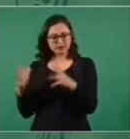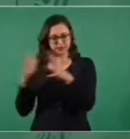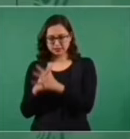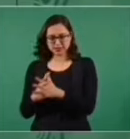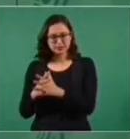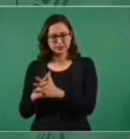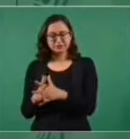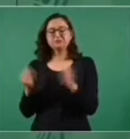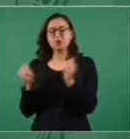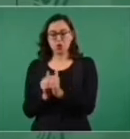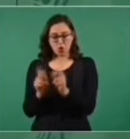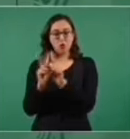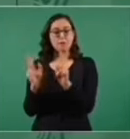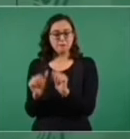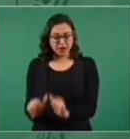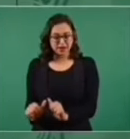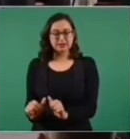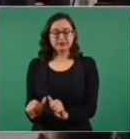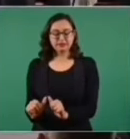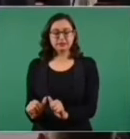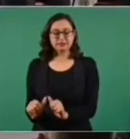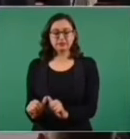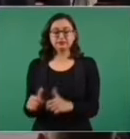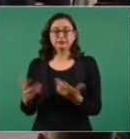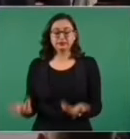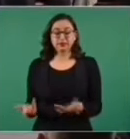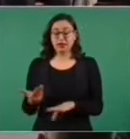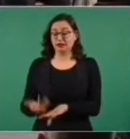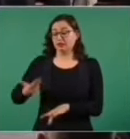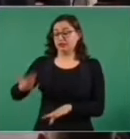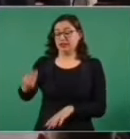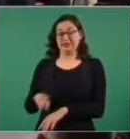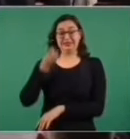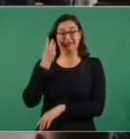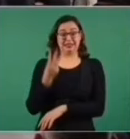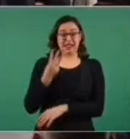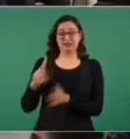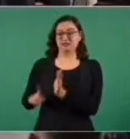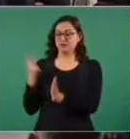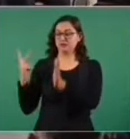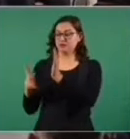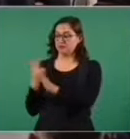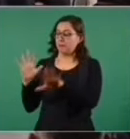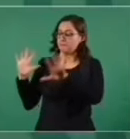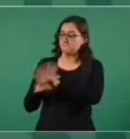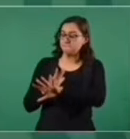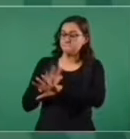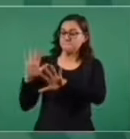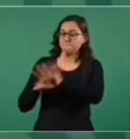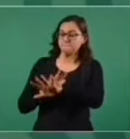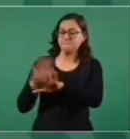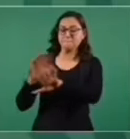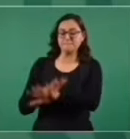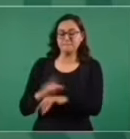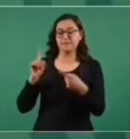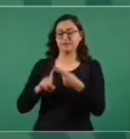de manera pacífica, porque las tres transformaciones que han habido en México, las tres grandes transformaciones, la